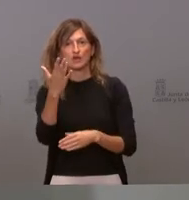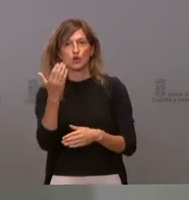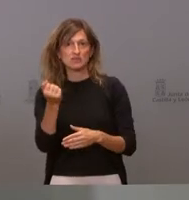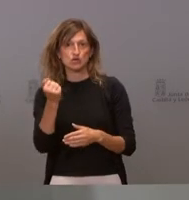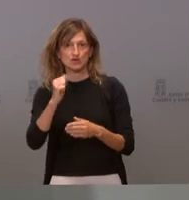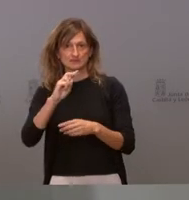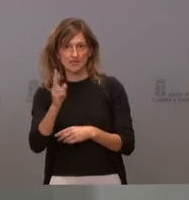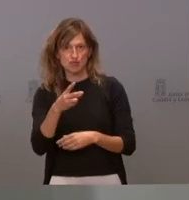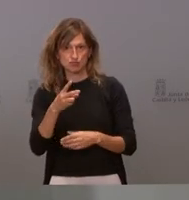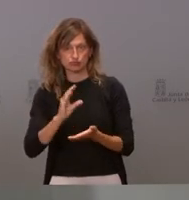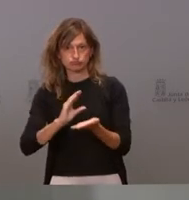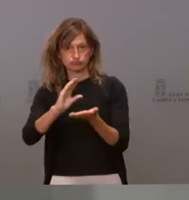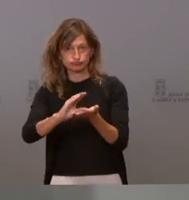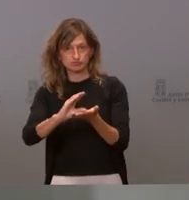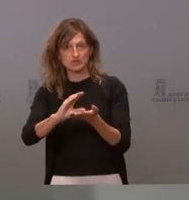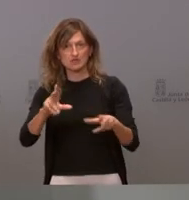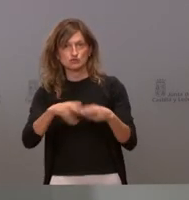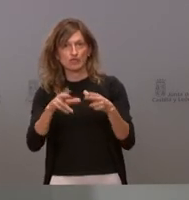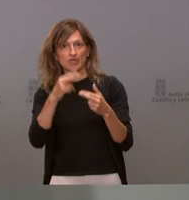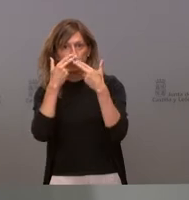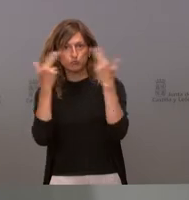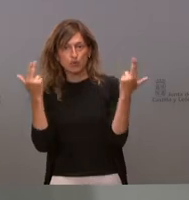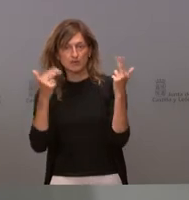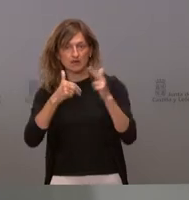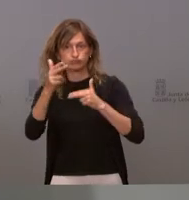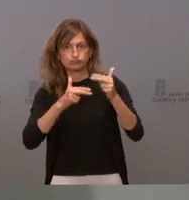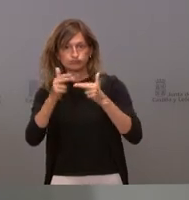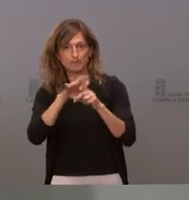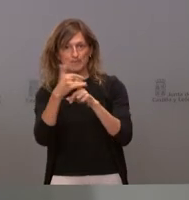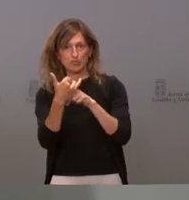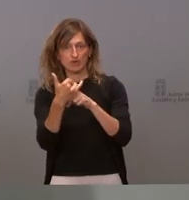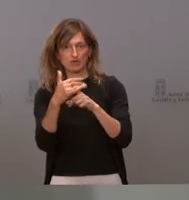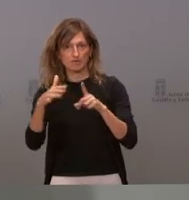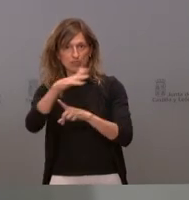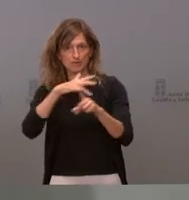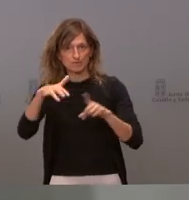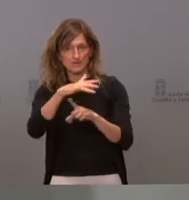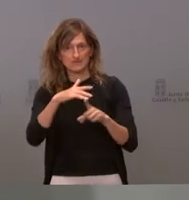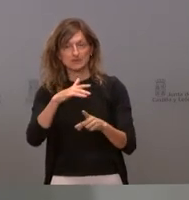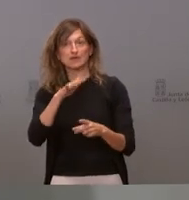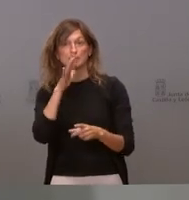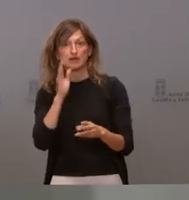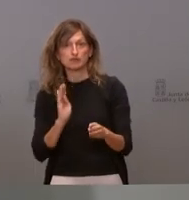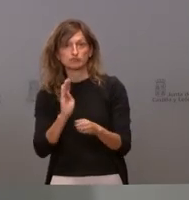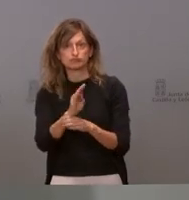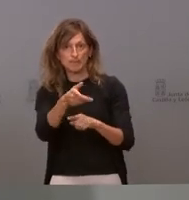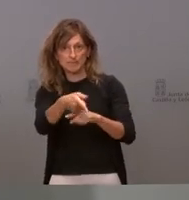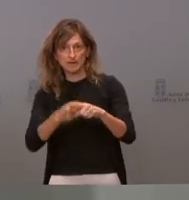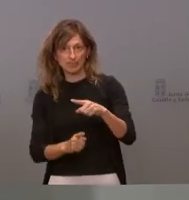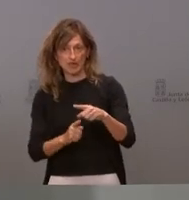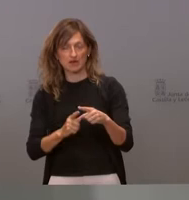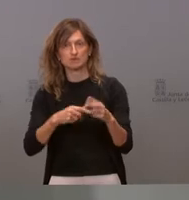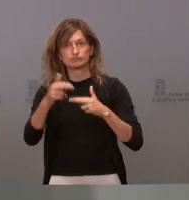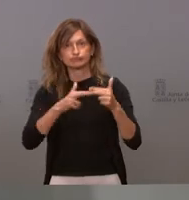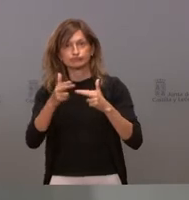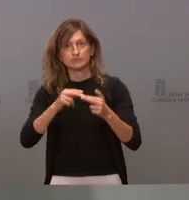de euros a la Sociedad Pública de Infraestructuras y Medio Ambiente, SOMACIL, para financiar parcialmente las infraestructuras